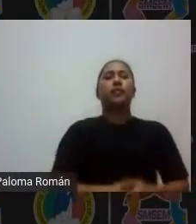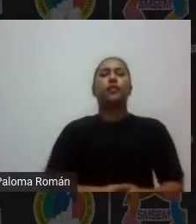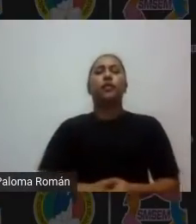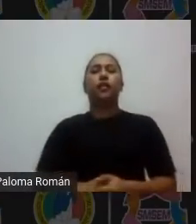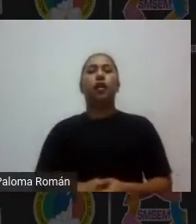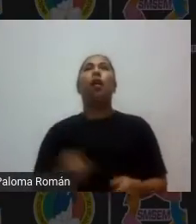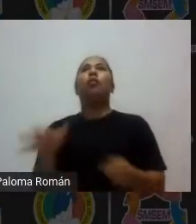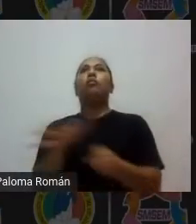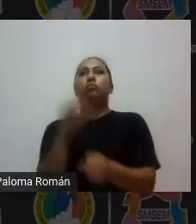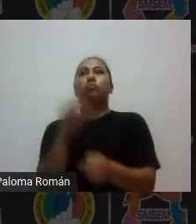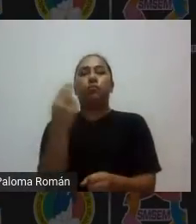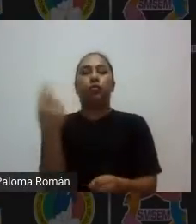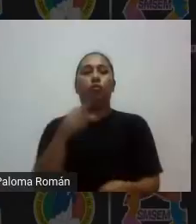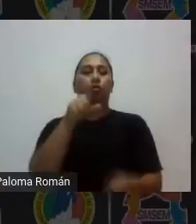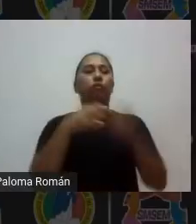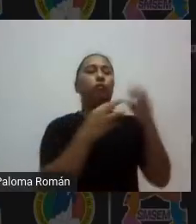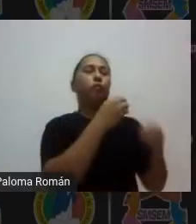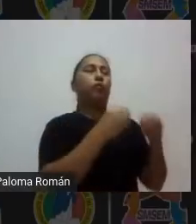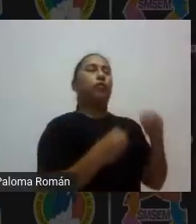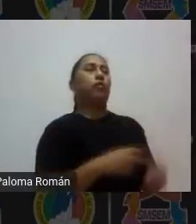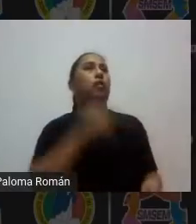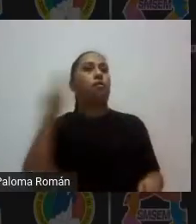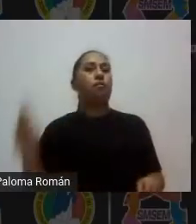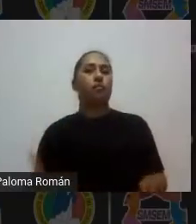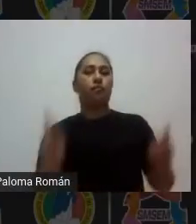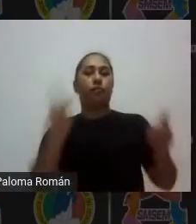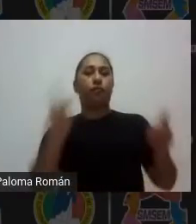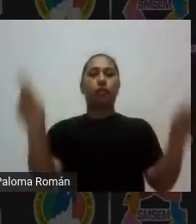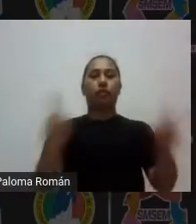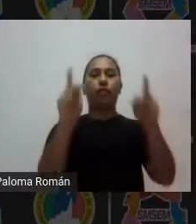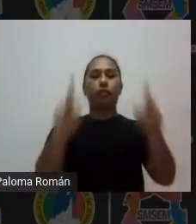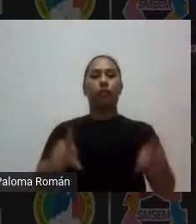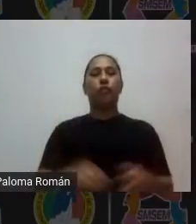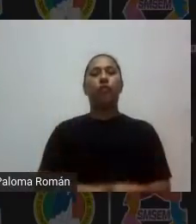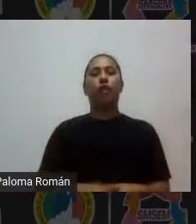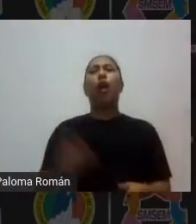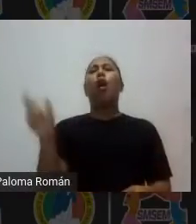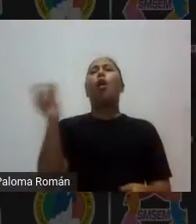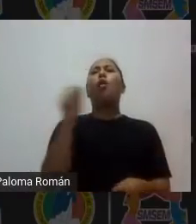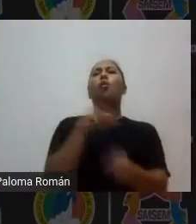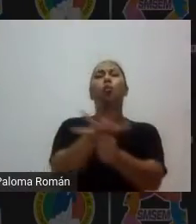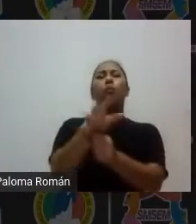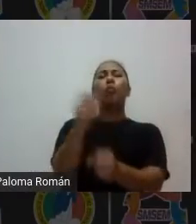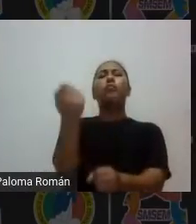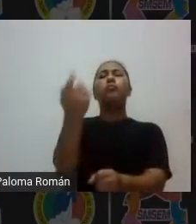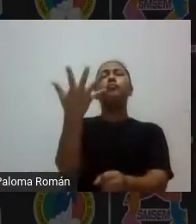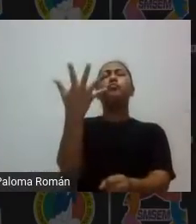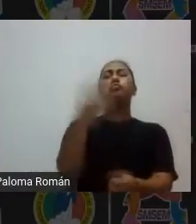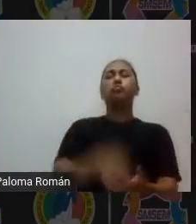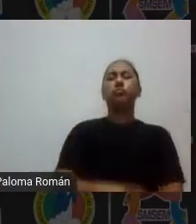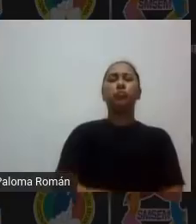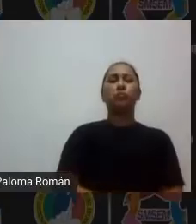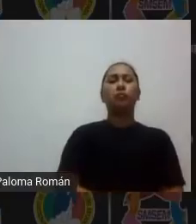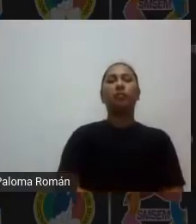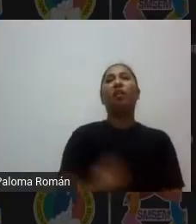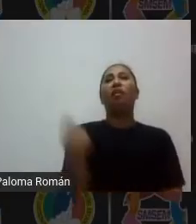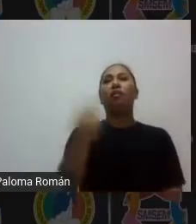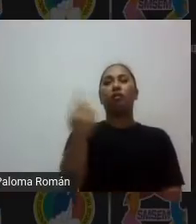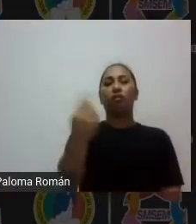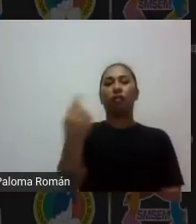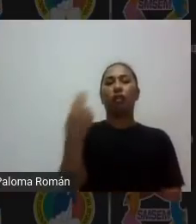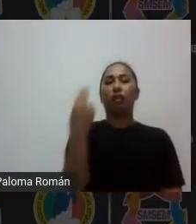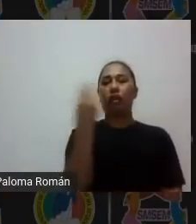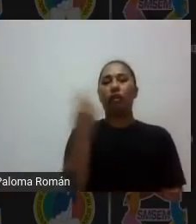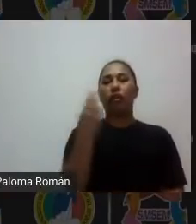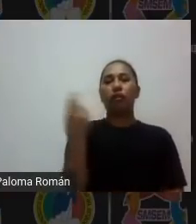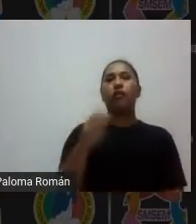cuál ya manejamos esa es la buena pregunta ok con qué plataforma vas a trabajar y la otra qué herramientas o recursos